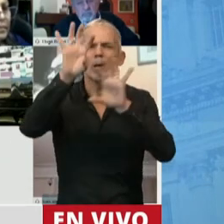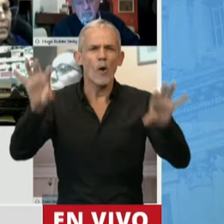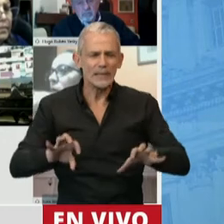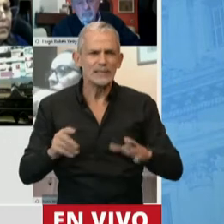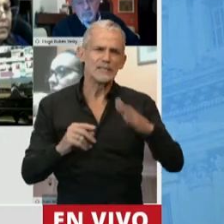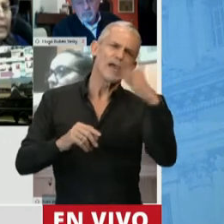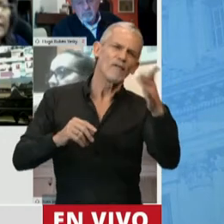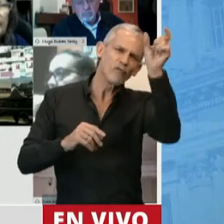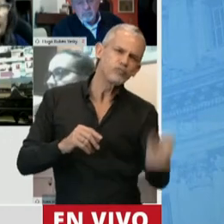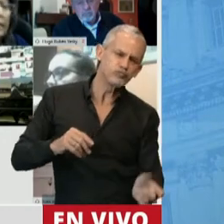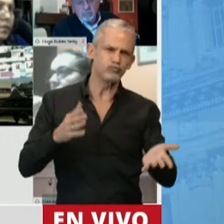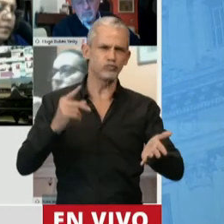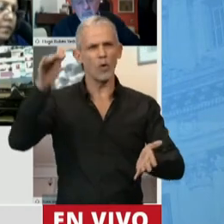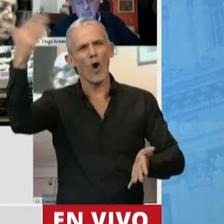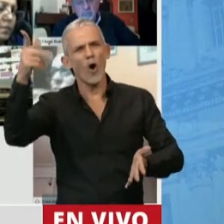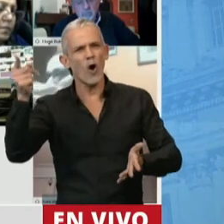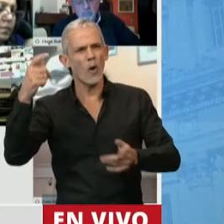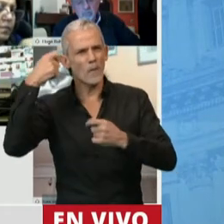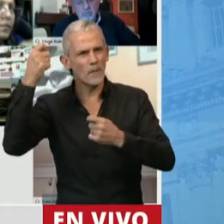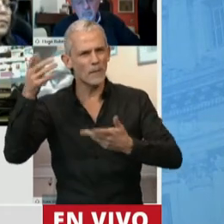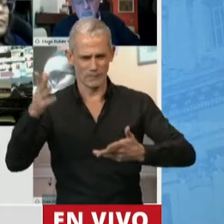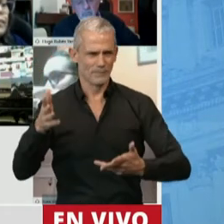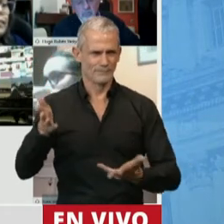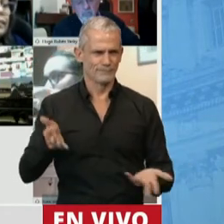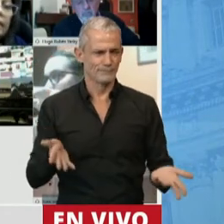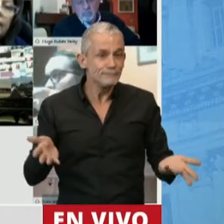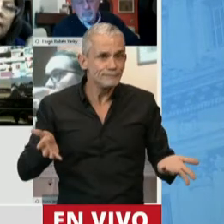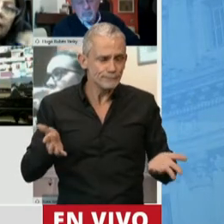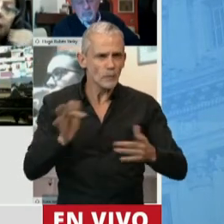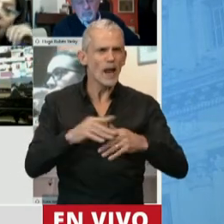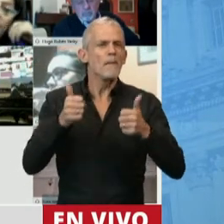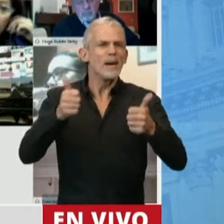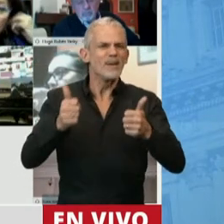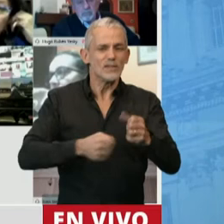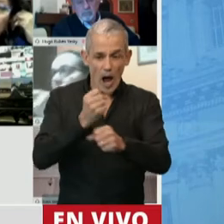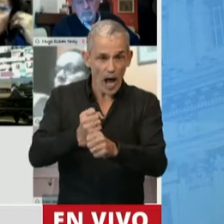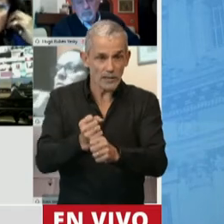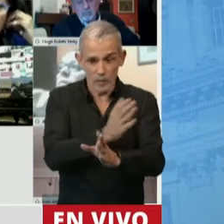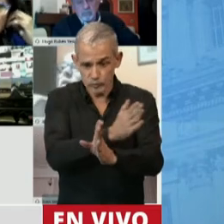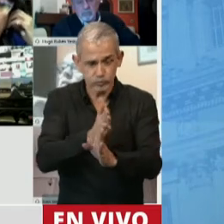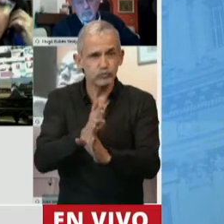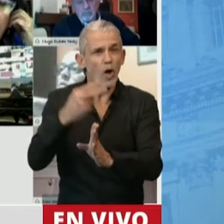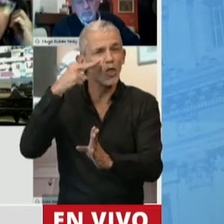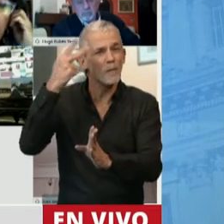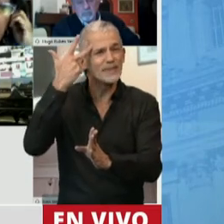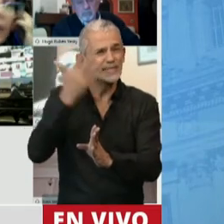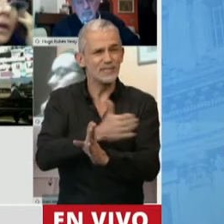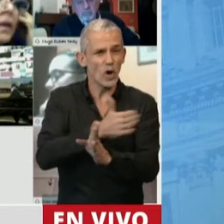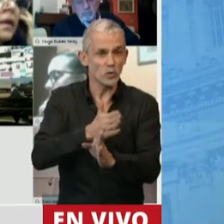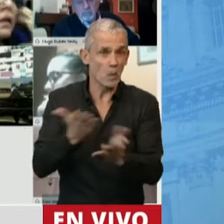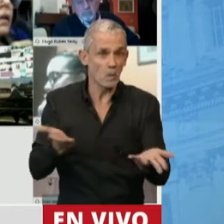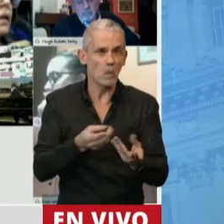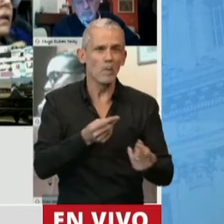de frontera si hubo impuesto diferencial. Los beneficios duraron hasta el 2018, tanto como duró un